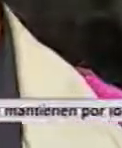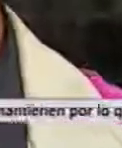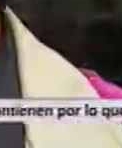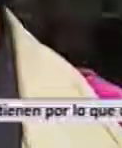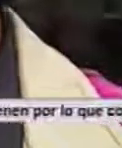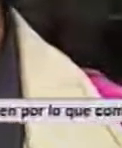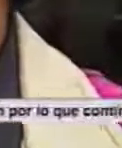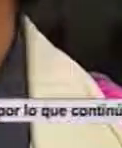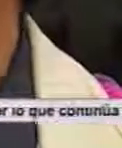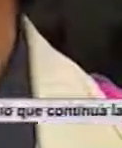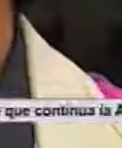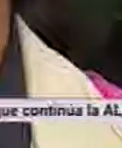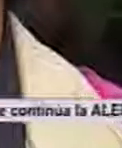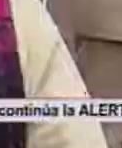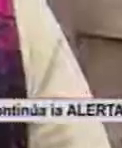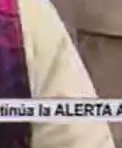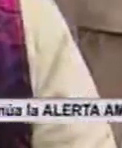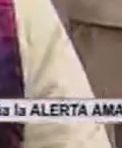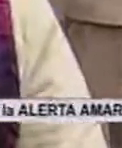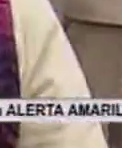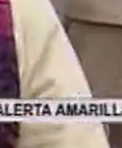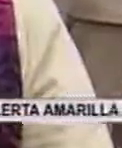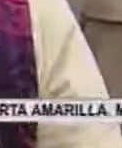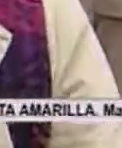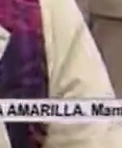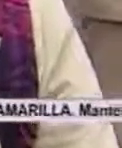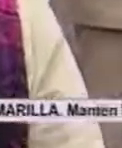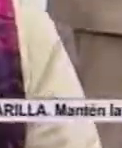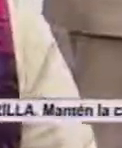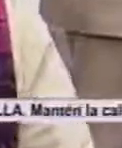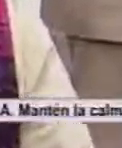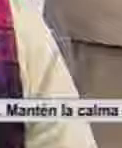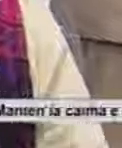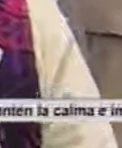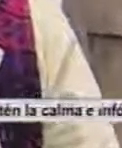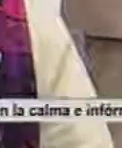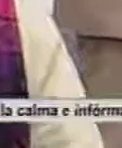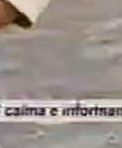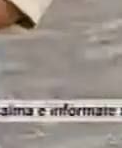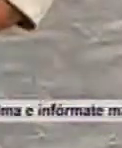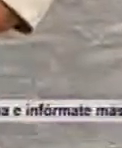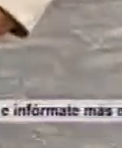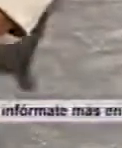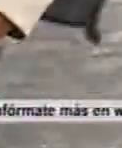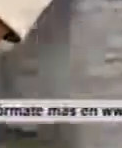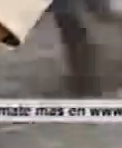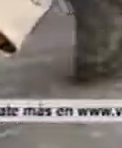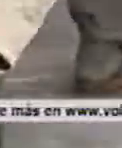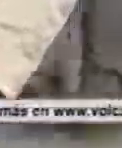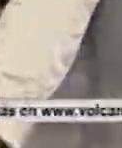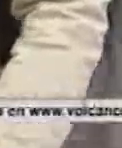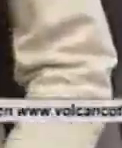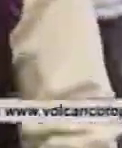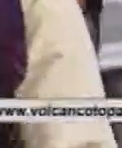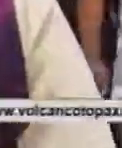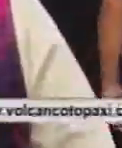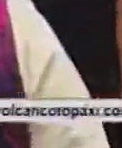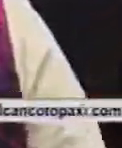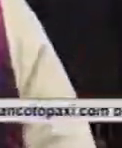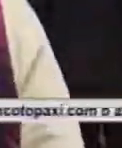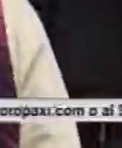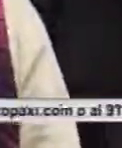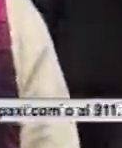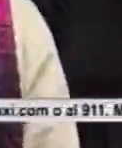dependencias del Ministerio de Trabajo en Quito. Usando trabajo, viendo cómo se llega dinero. Cuenta que su sueldo bordeaba los 665